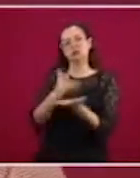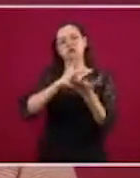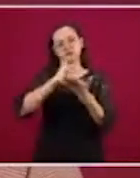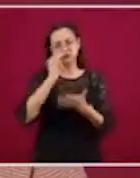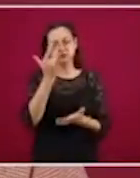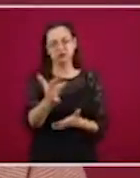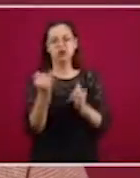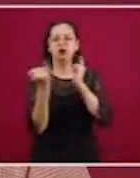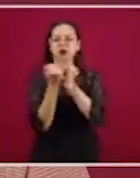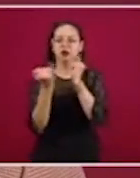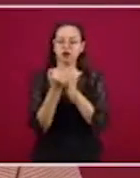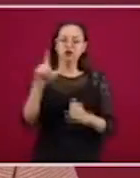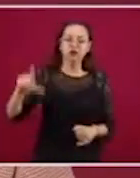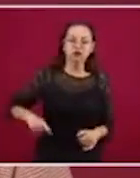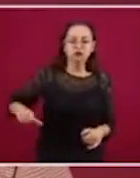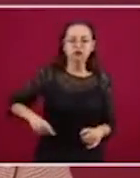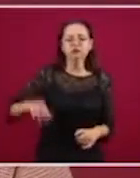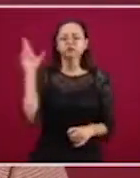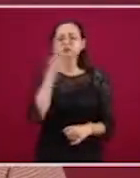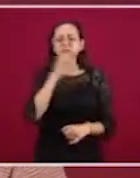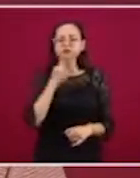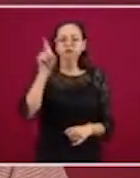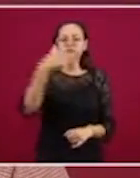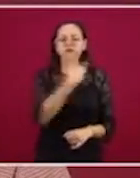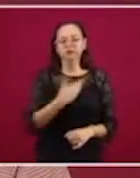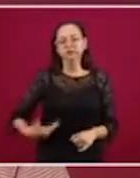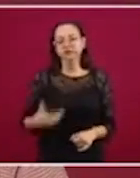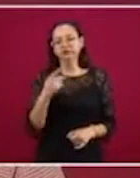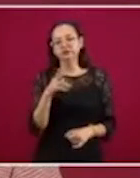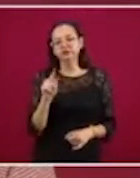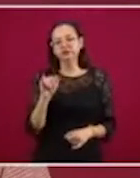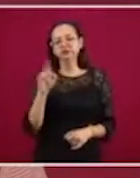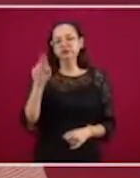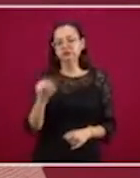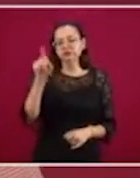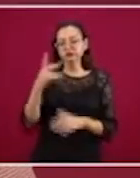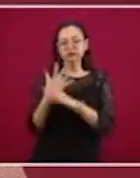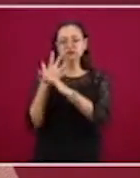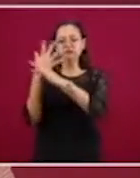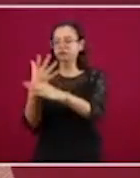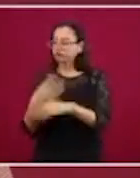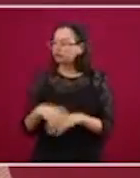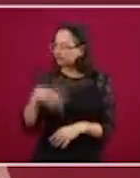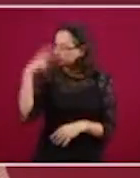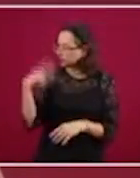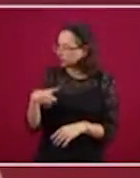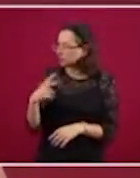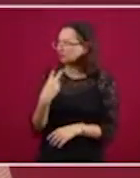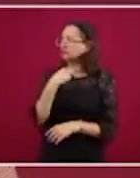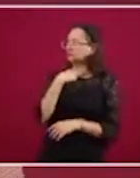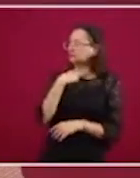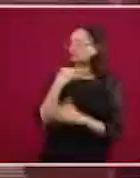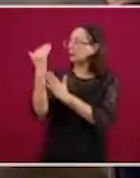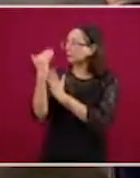al gobierno de Rusia, donde el presidente Putin hace un reconocimiento al esfuerzo que está haciendo México.